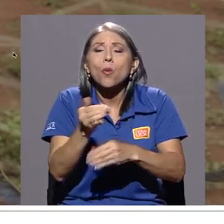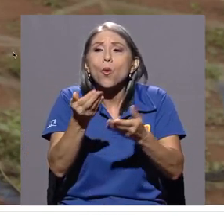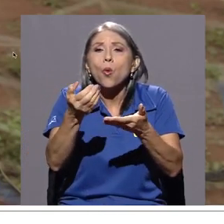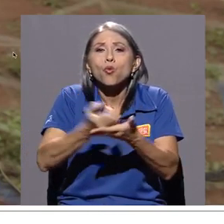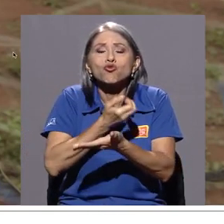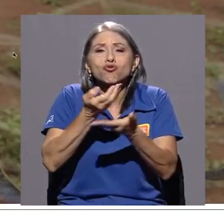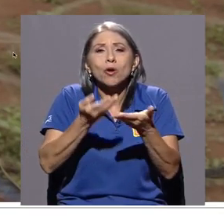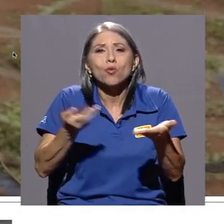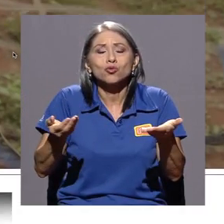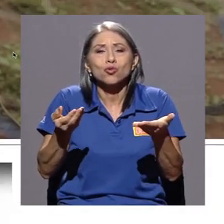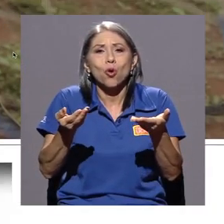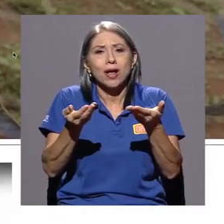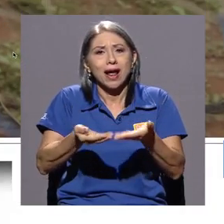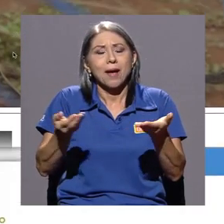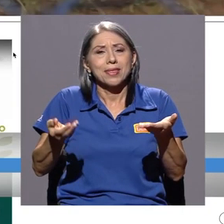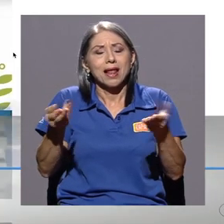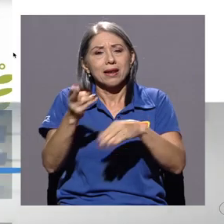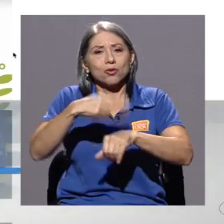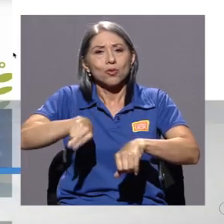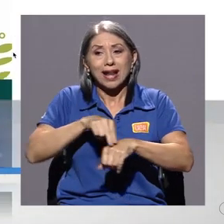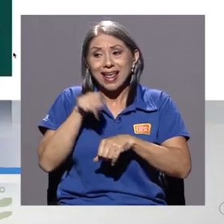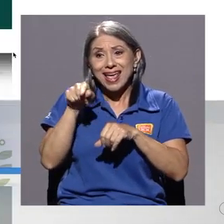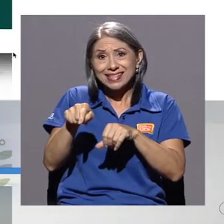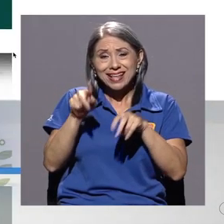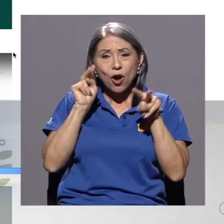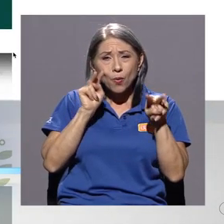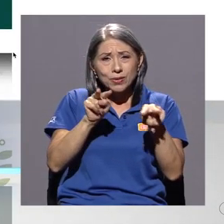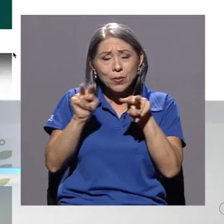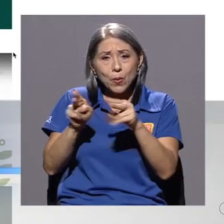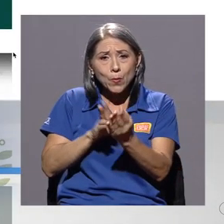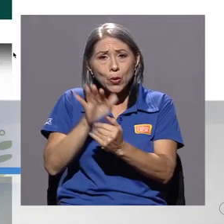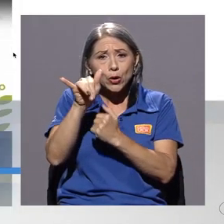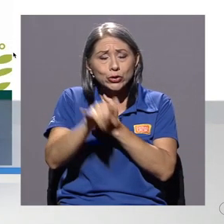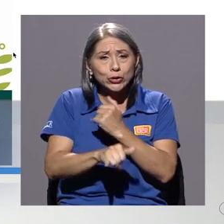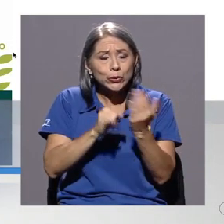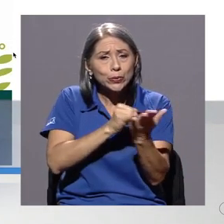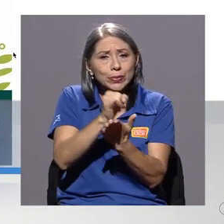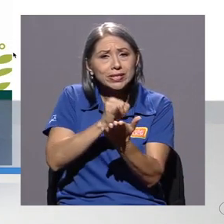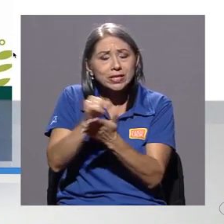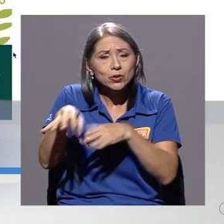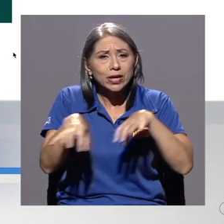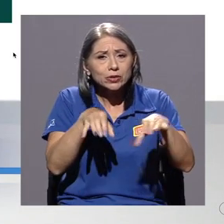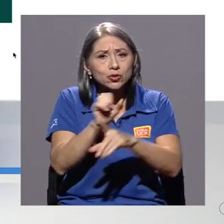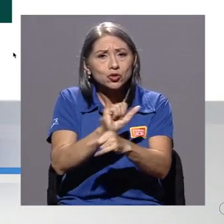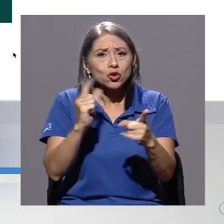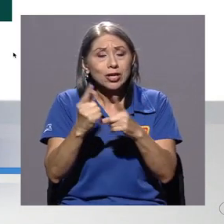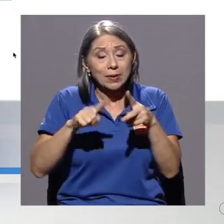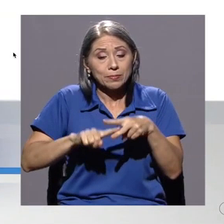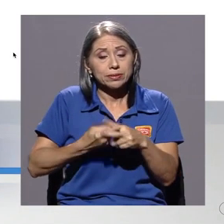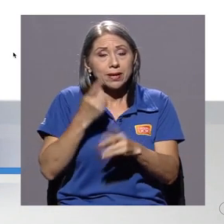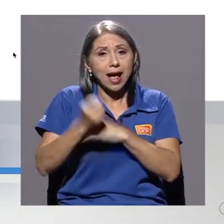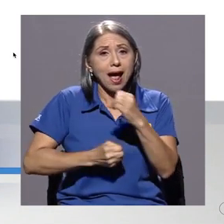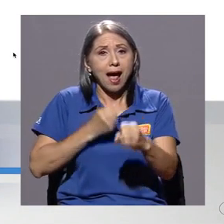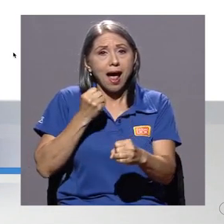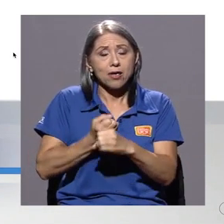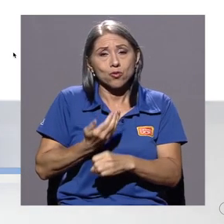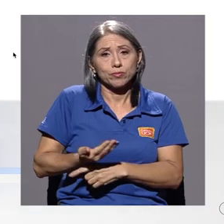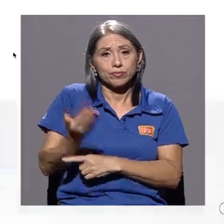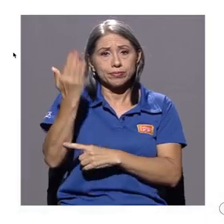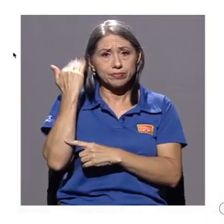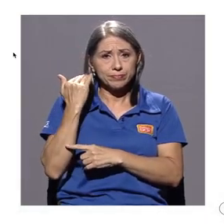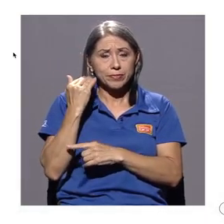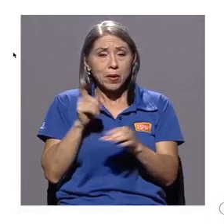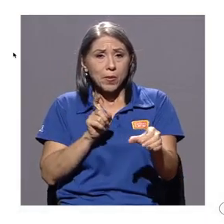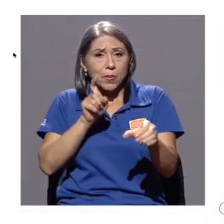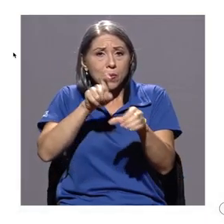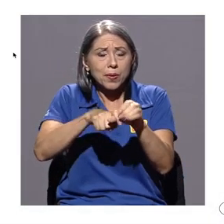capital natural. Este observatorio es un proyecto de investigación y acción social surgido en el 2020, adscrito al